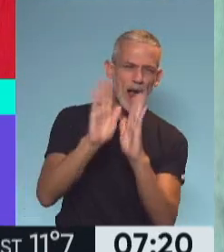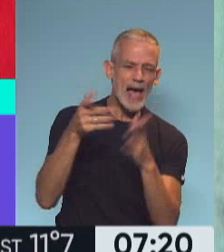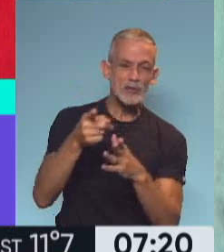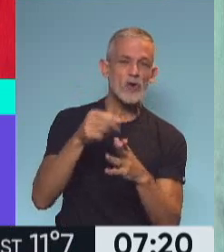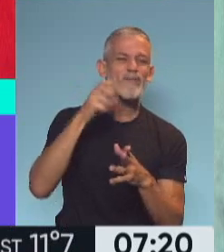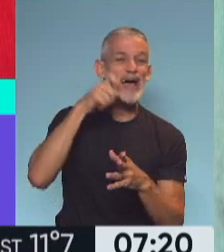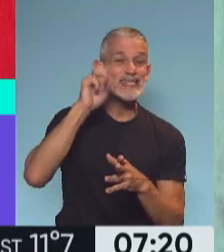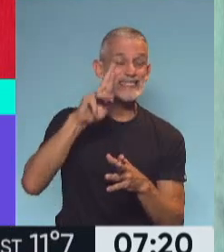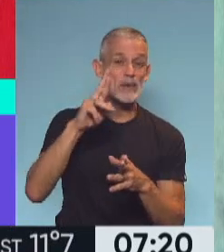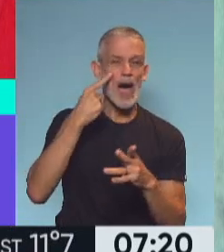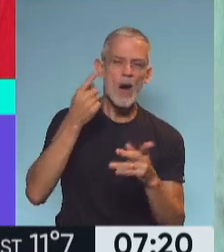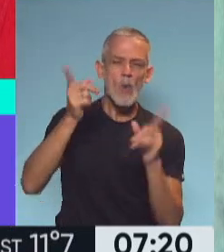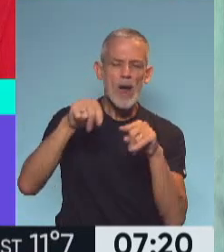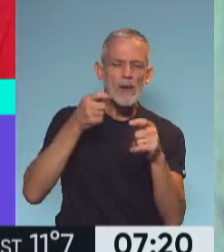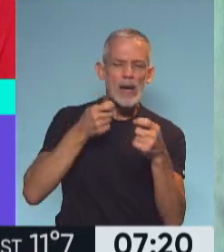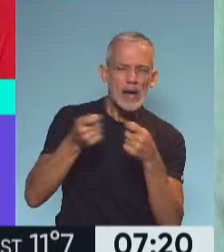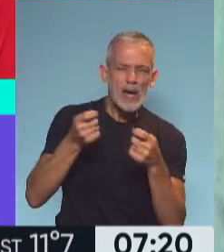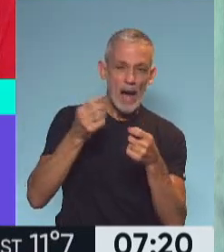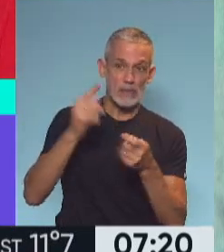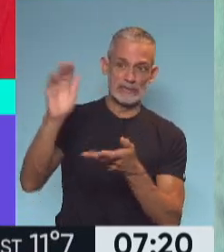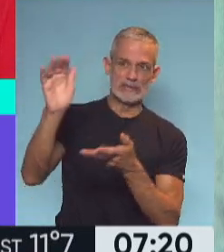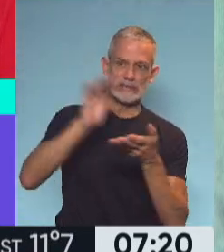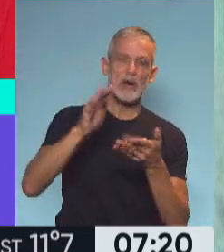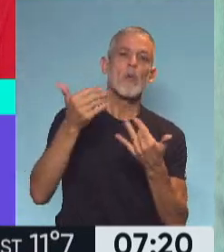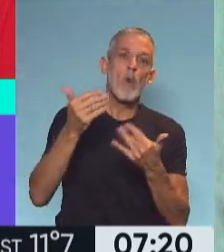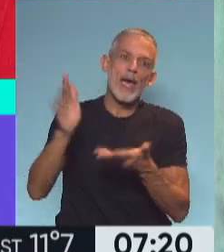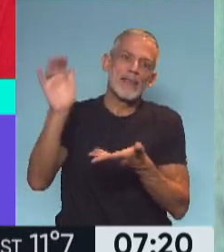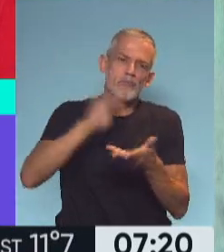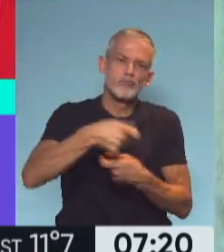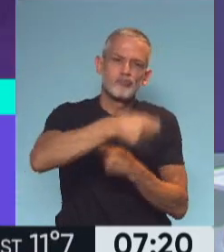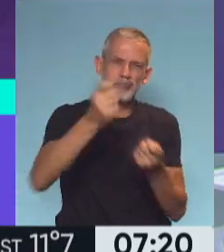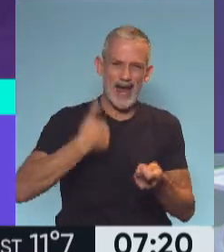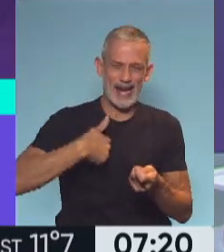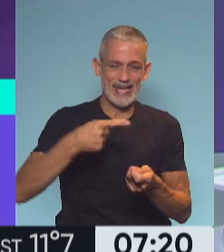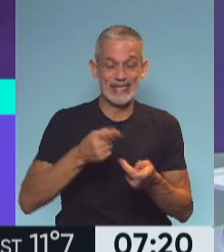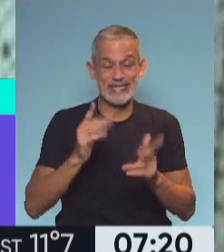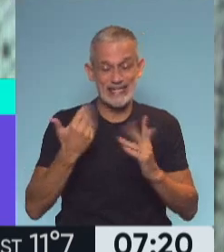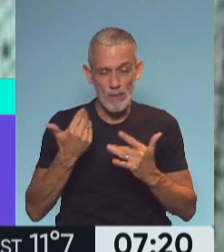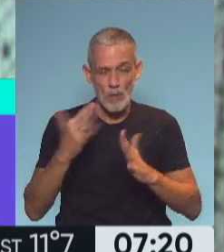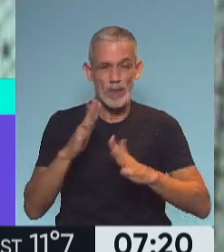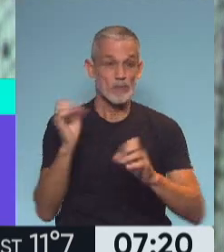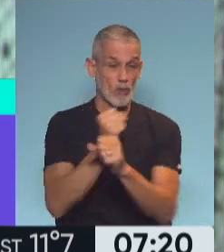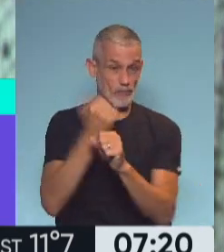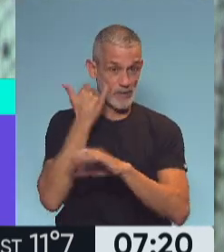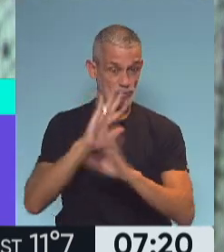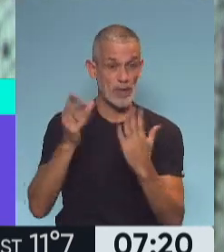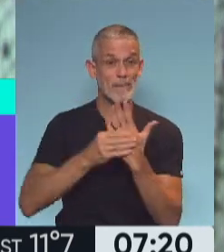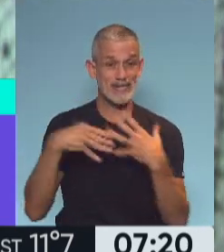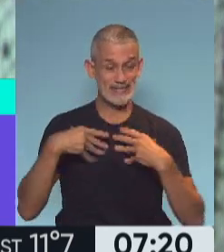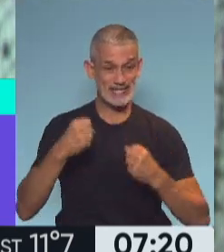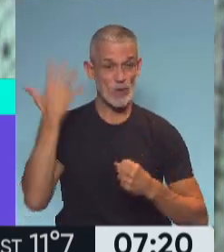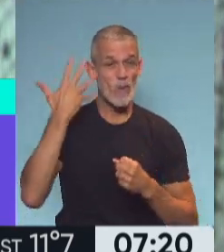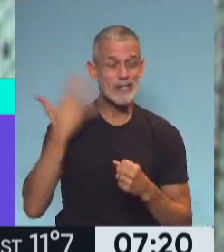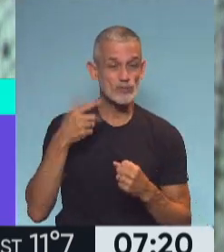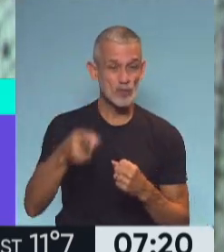retomar y para que finalmente las dosis de Pfizer empiecen a ser distribuidas en nuestro país. Claro, bueno, lo confirmó la propia Ministra de Salud de la Nación,